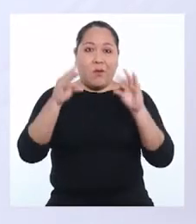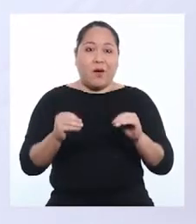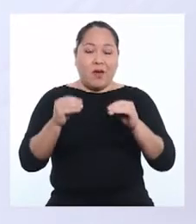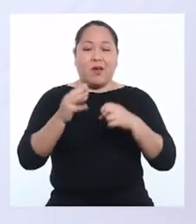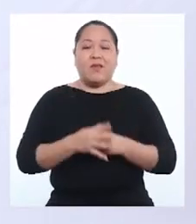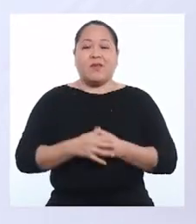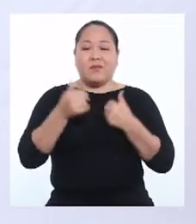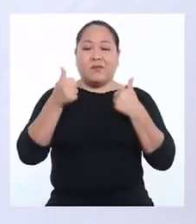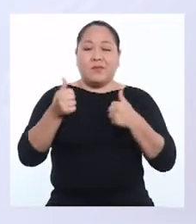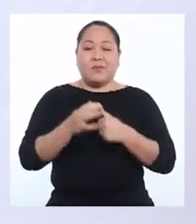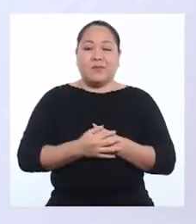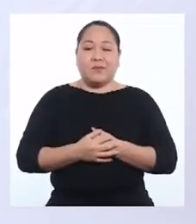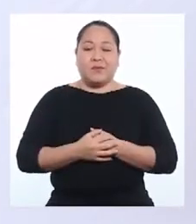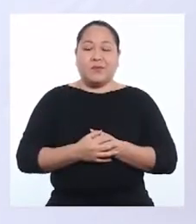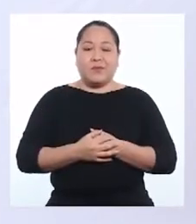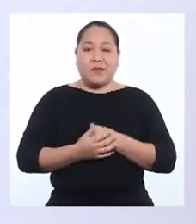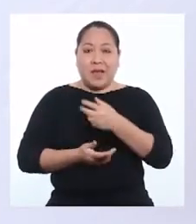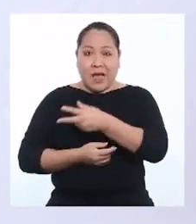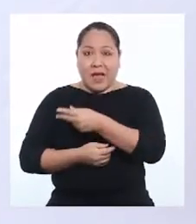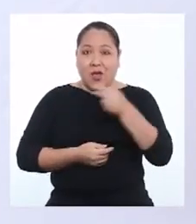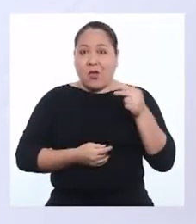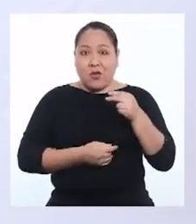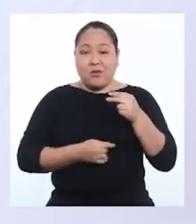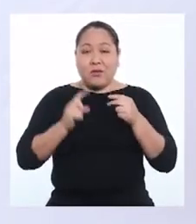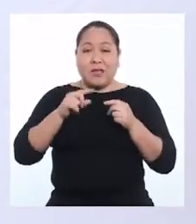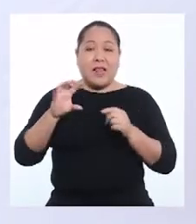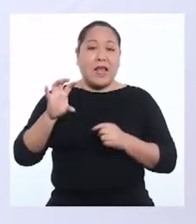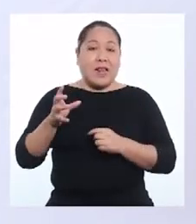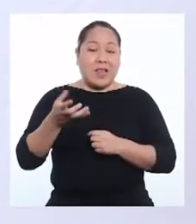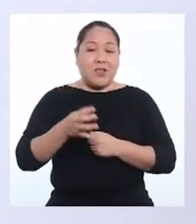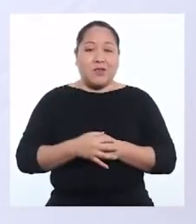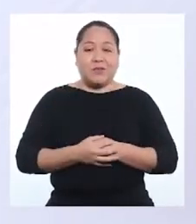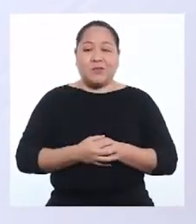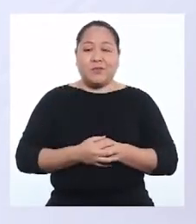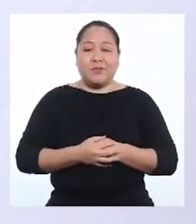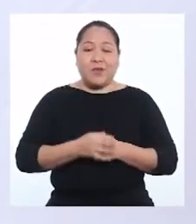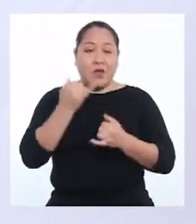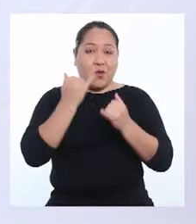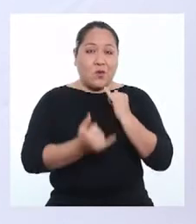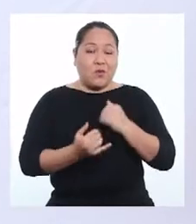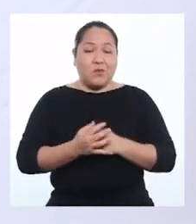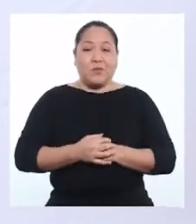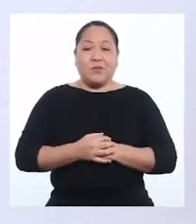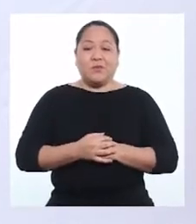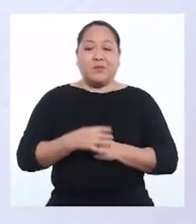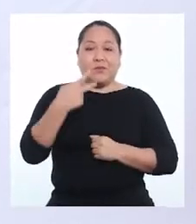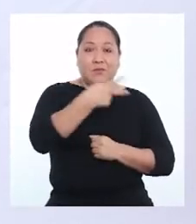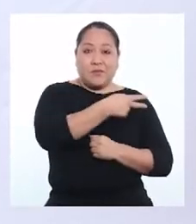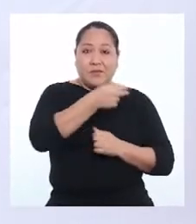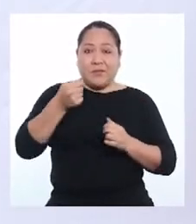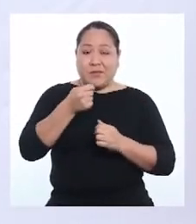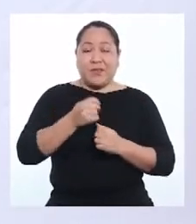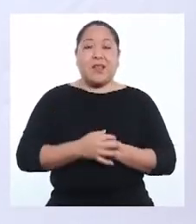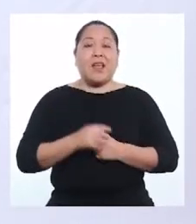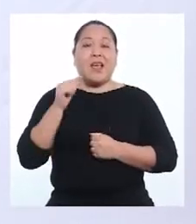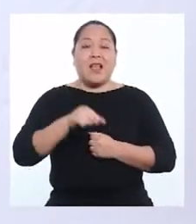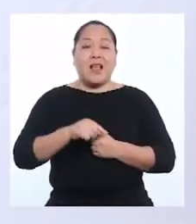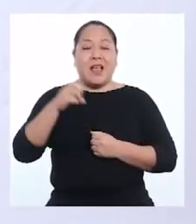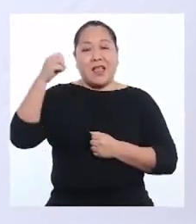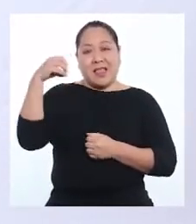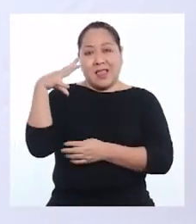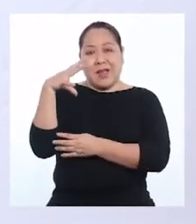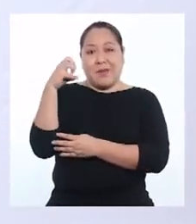apagada. Muy bien. Desconectamos la radio. Y por último, desconectamos